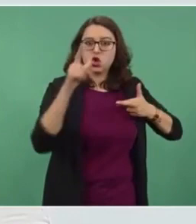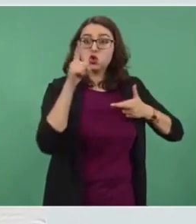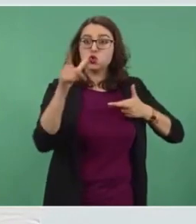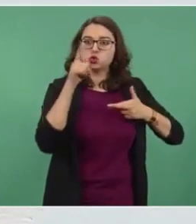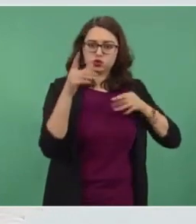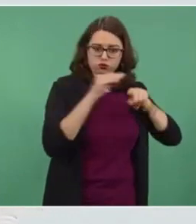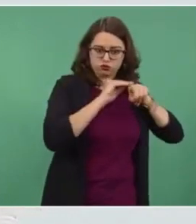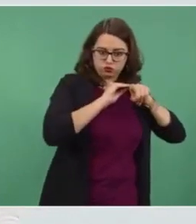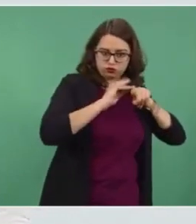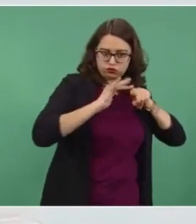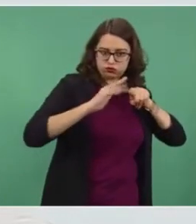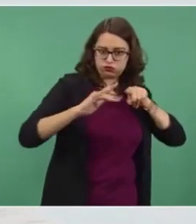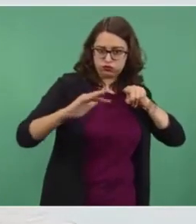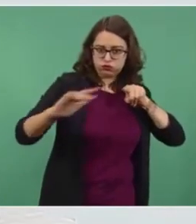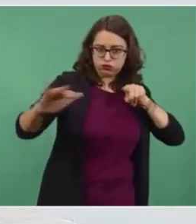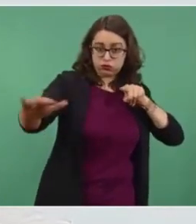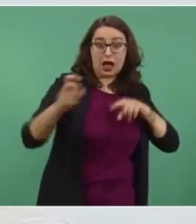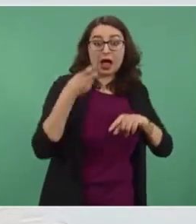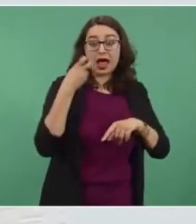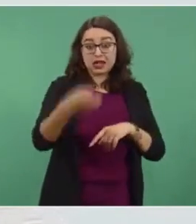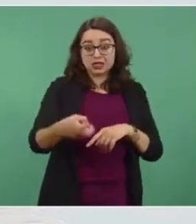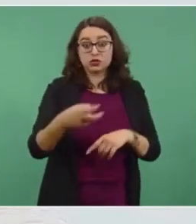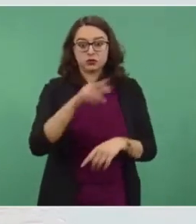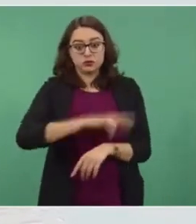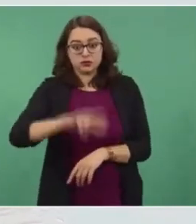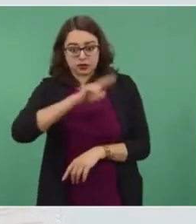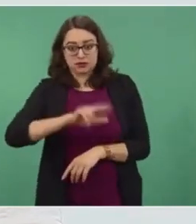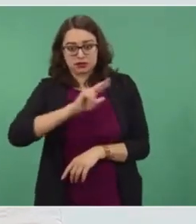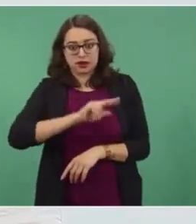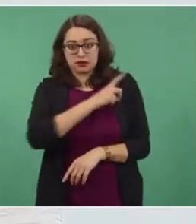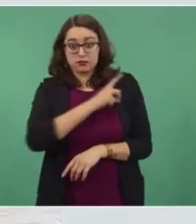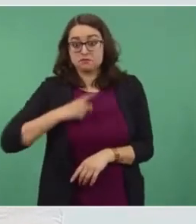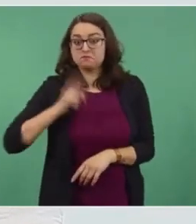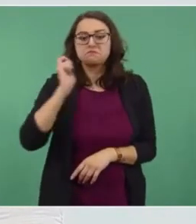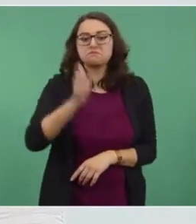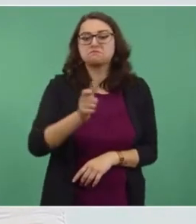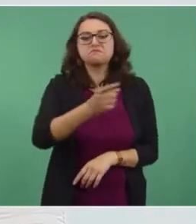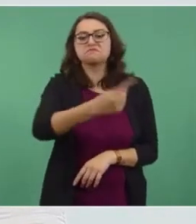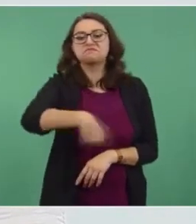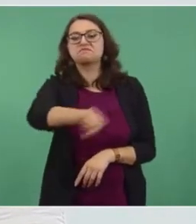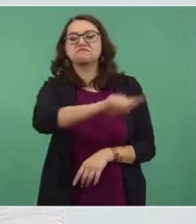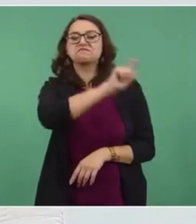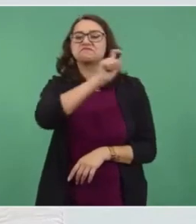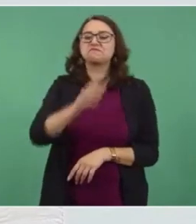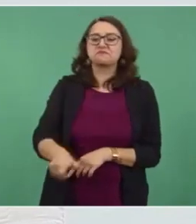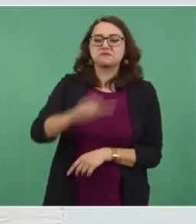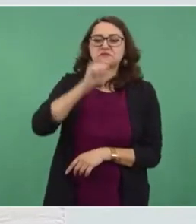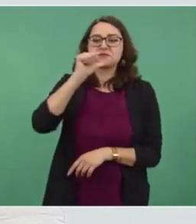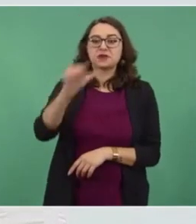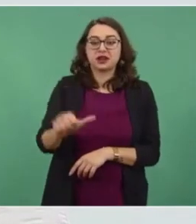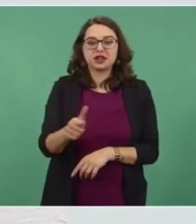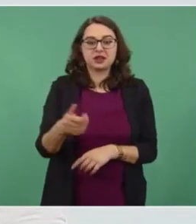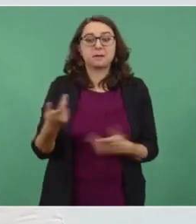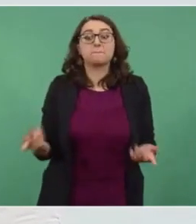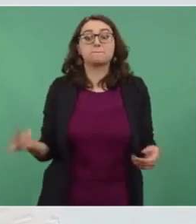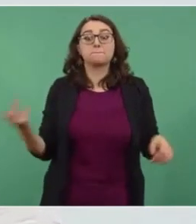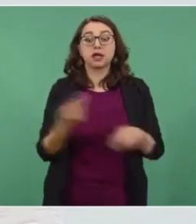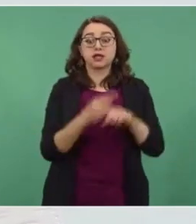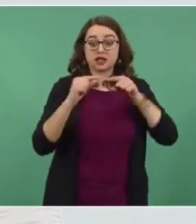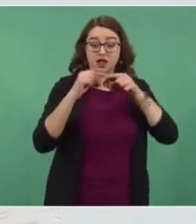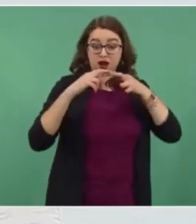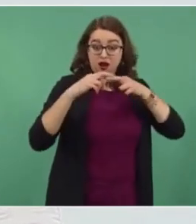cable de la línea de transmisión. Estas empresas se interconectan en la red creando inestabilidad y